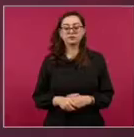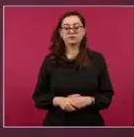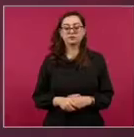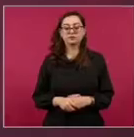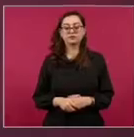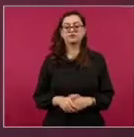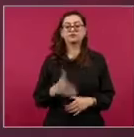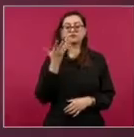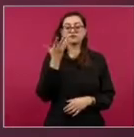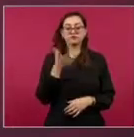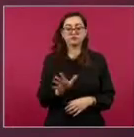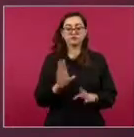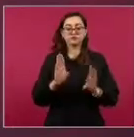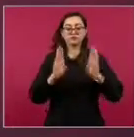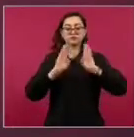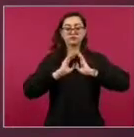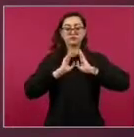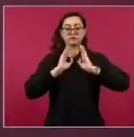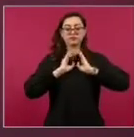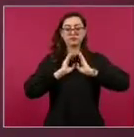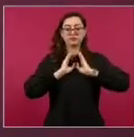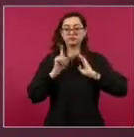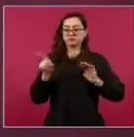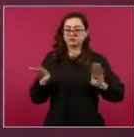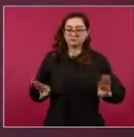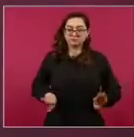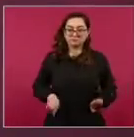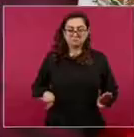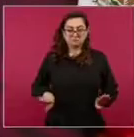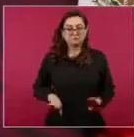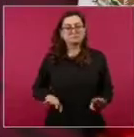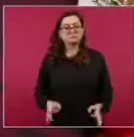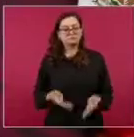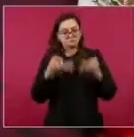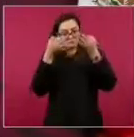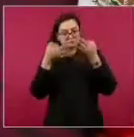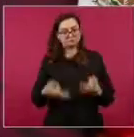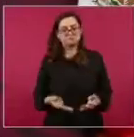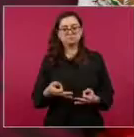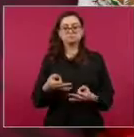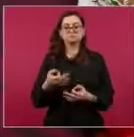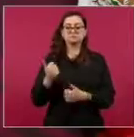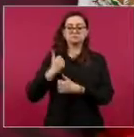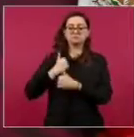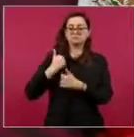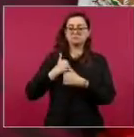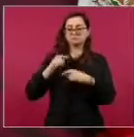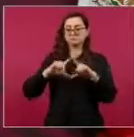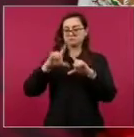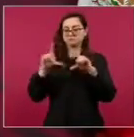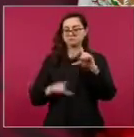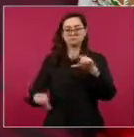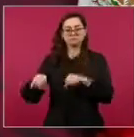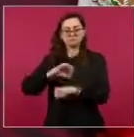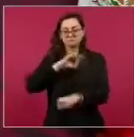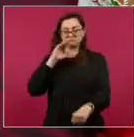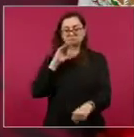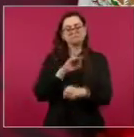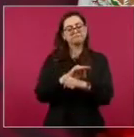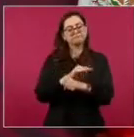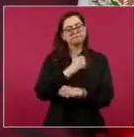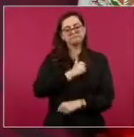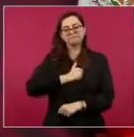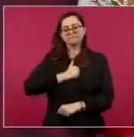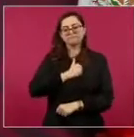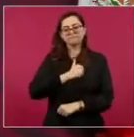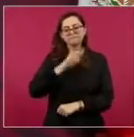militares, haciendo énfasis de sus valores militares y su determinación como soldados de la patria, lamentablemente perdieron la vida